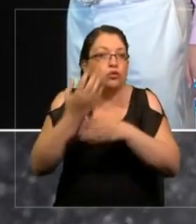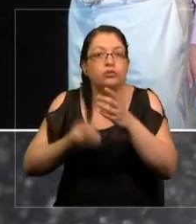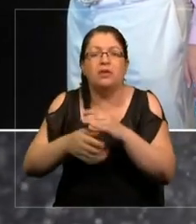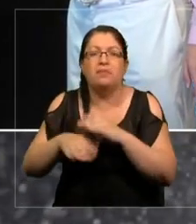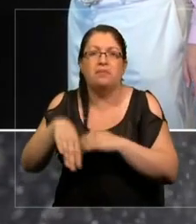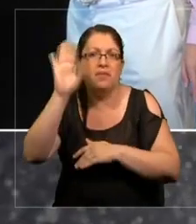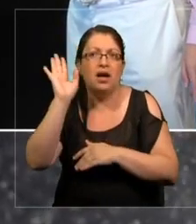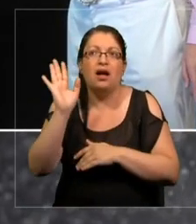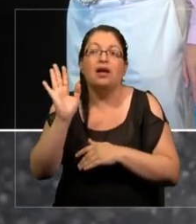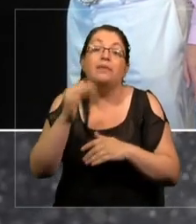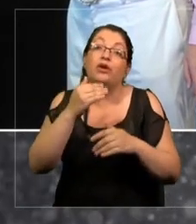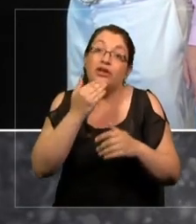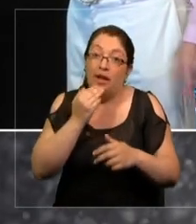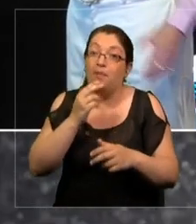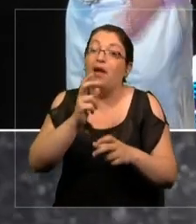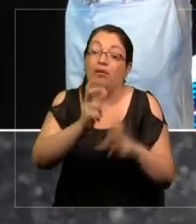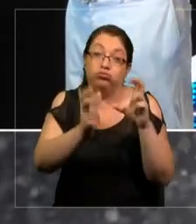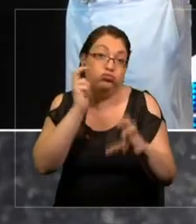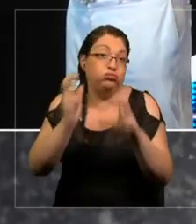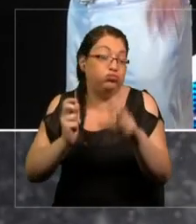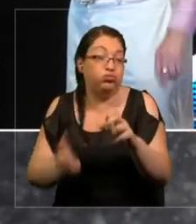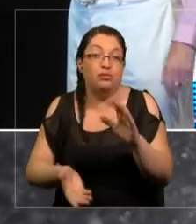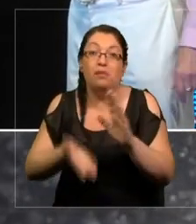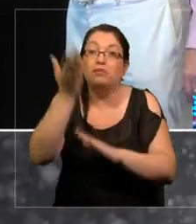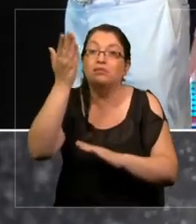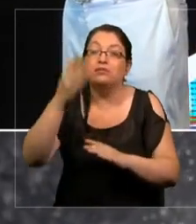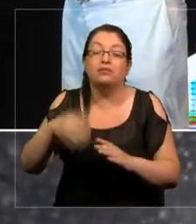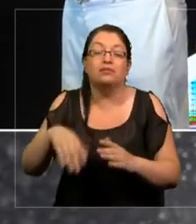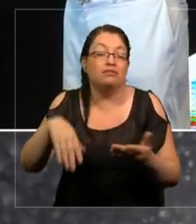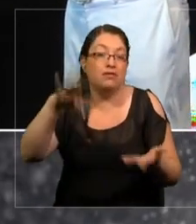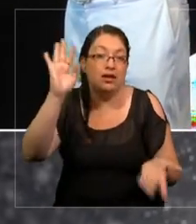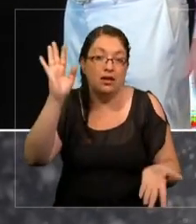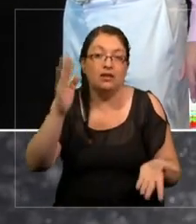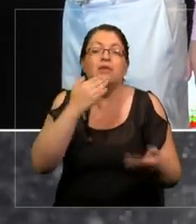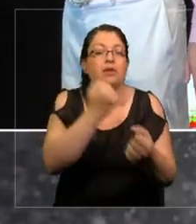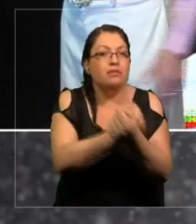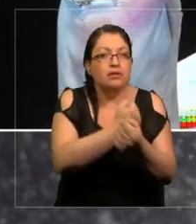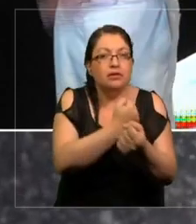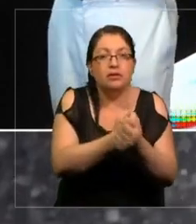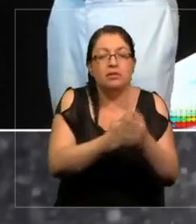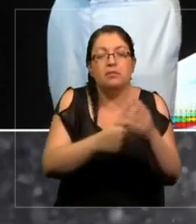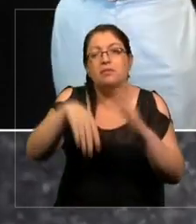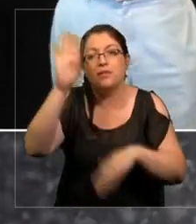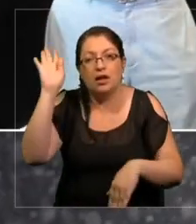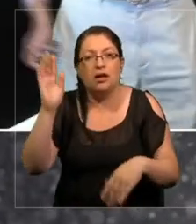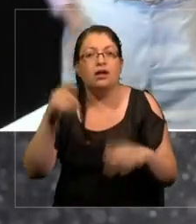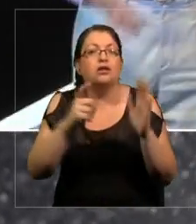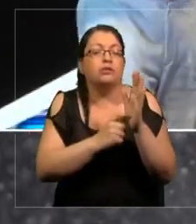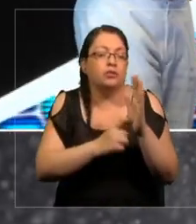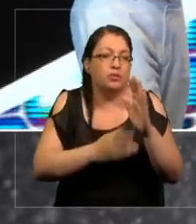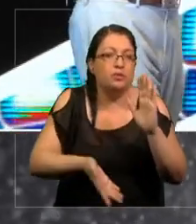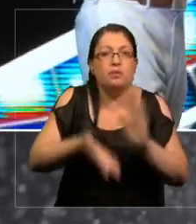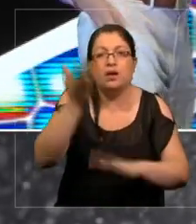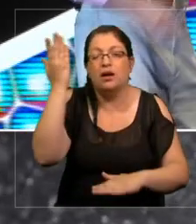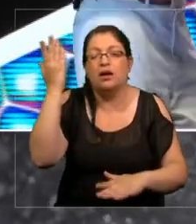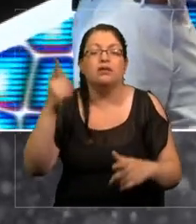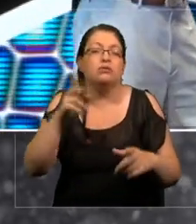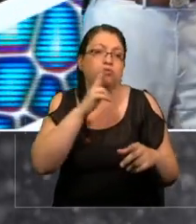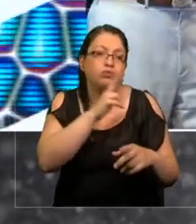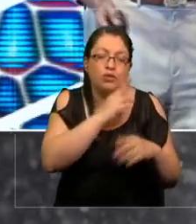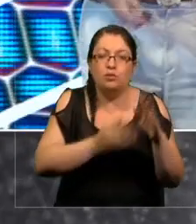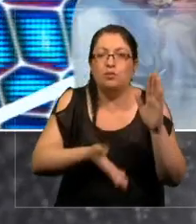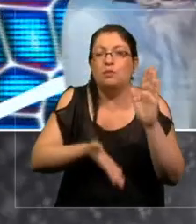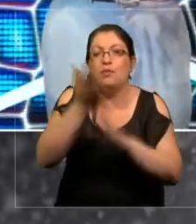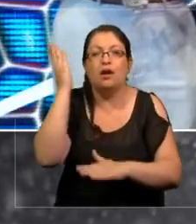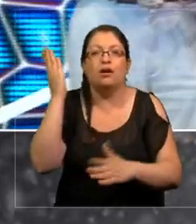Más delincuencia per cápita. Más policías per cápita. Más impuestos, más restaurantes per cápita.